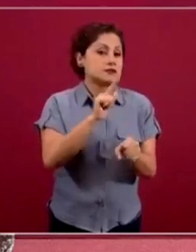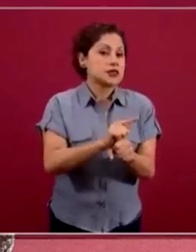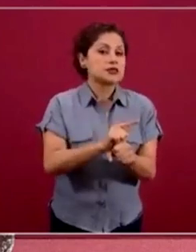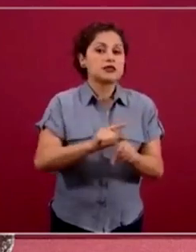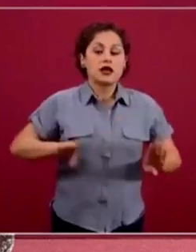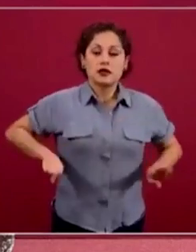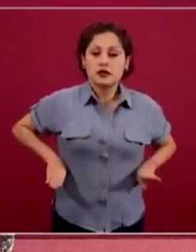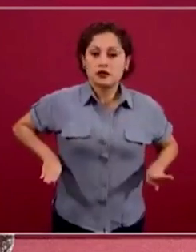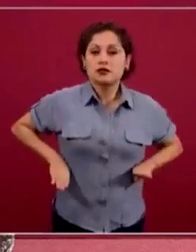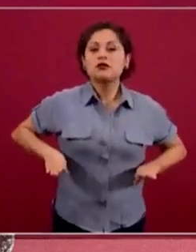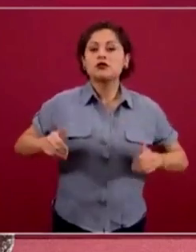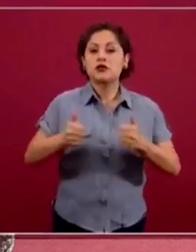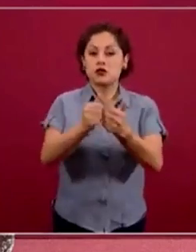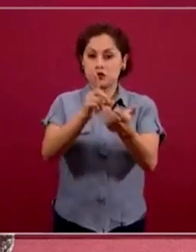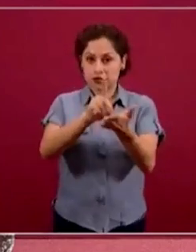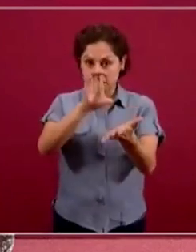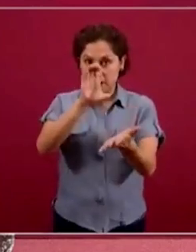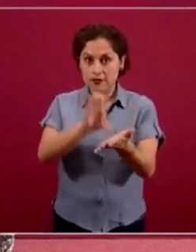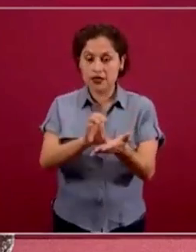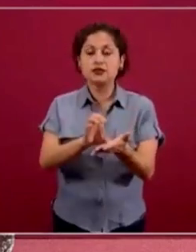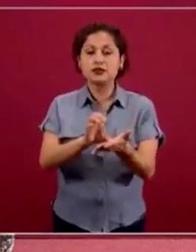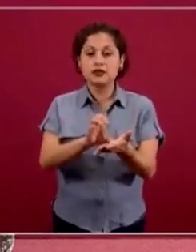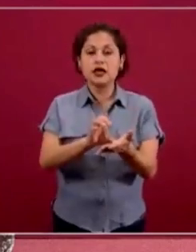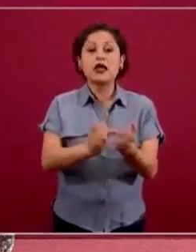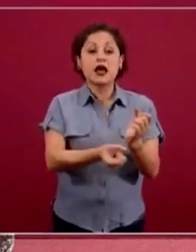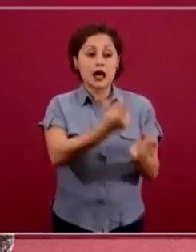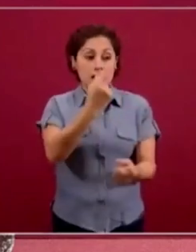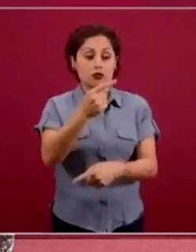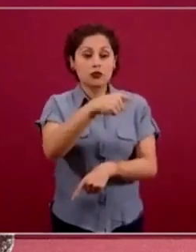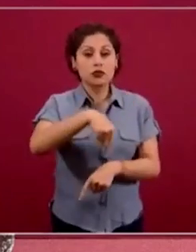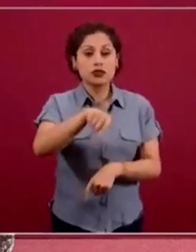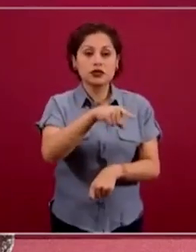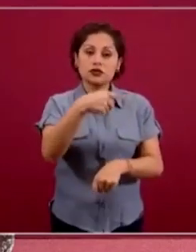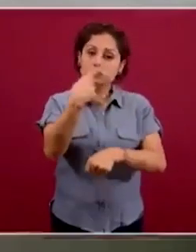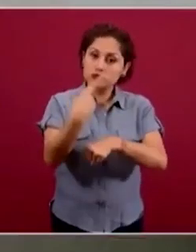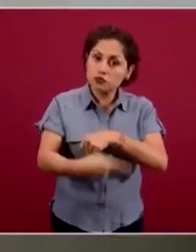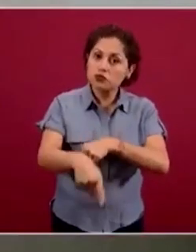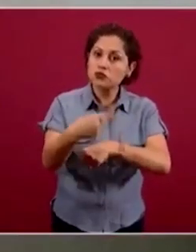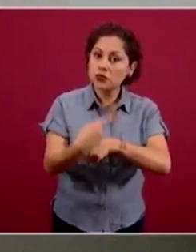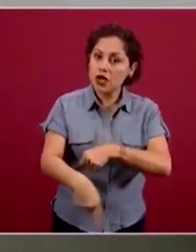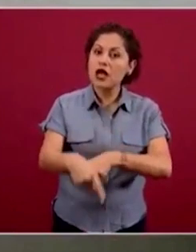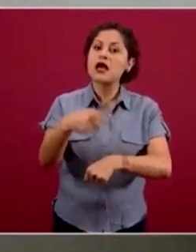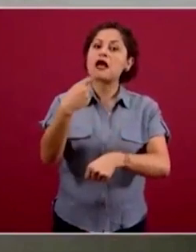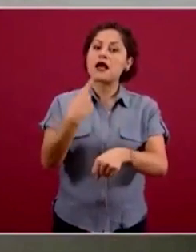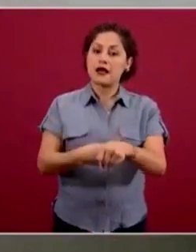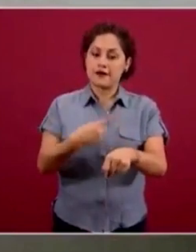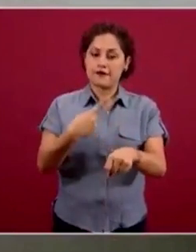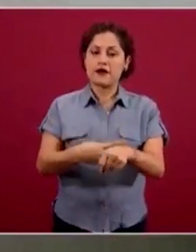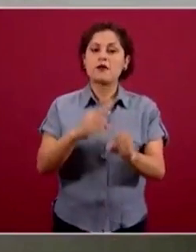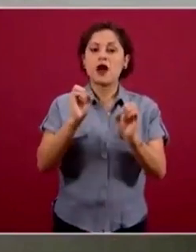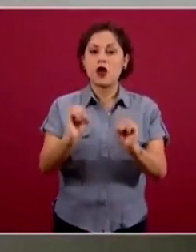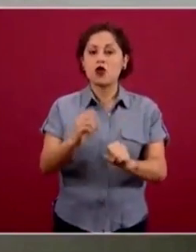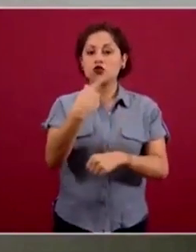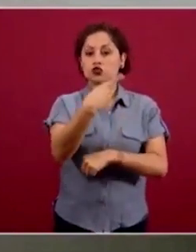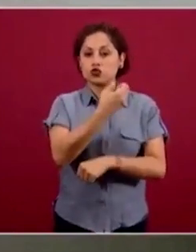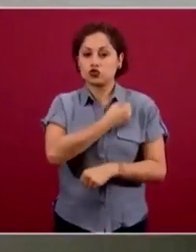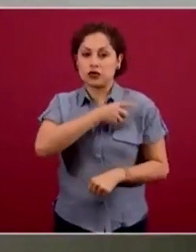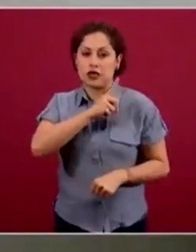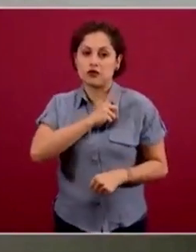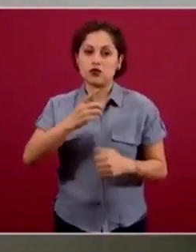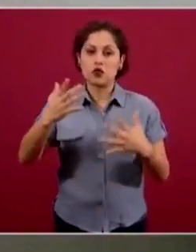capacidad pulmonar de las personas que viven con este tipo de discapacidades y hay dos